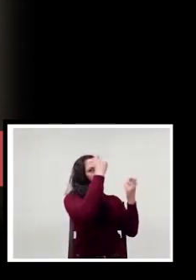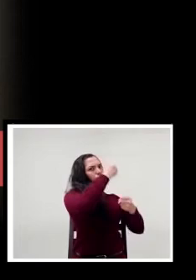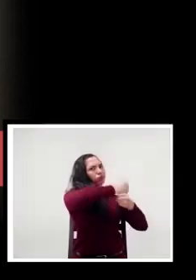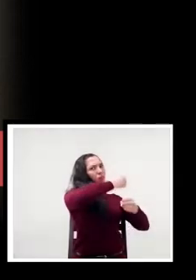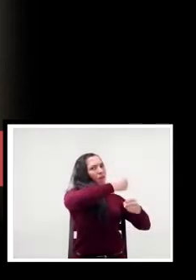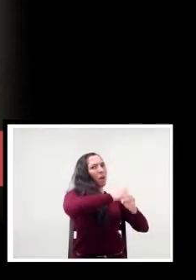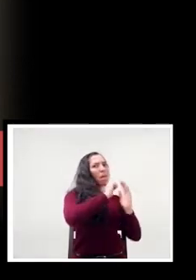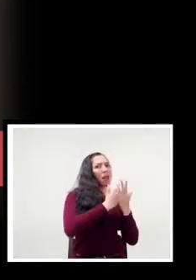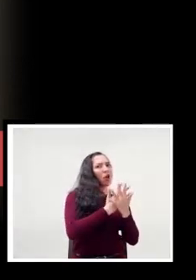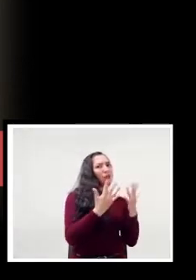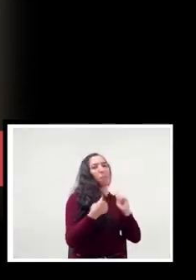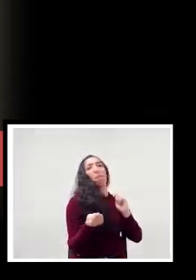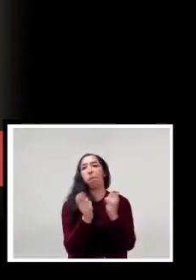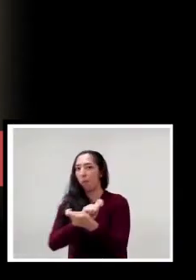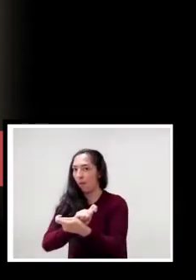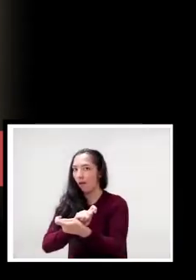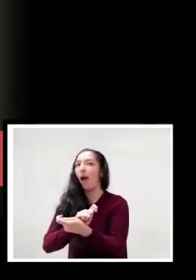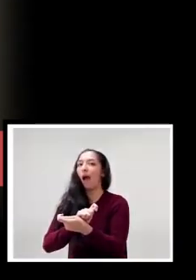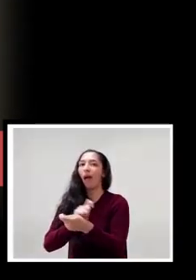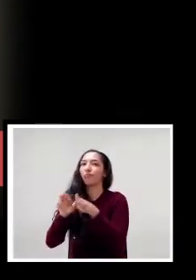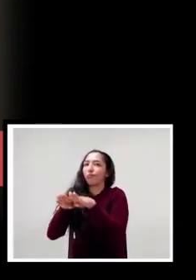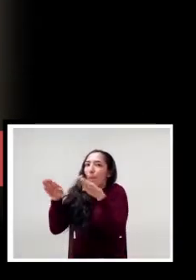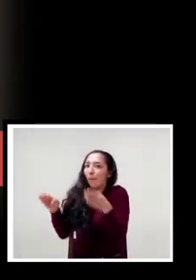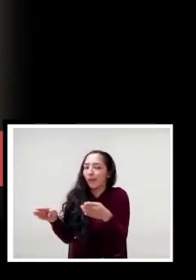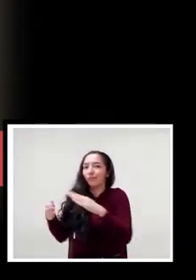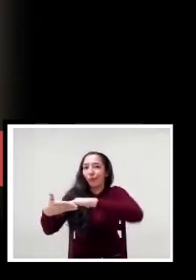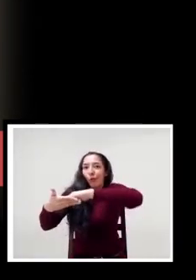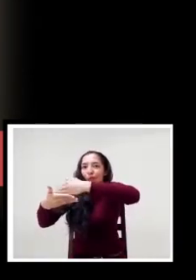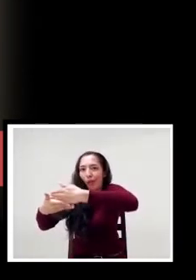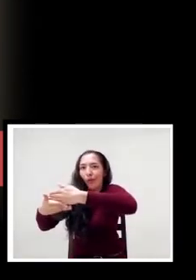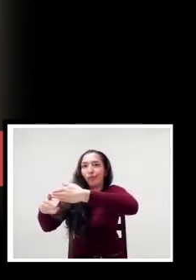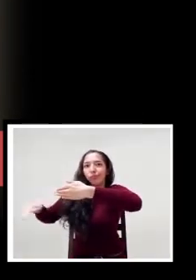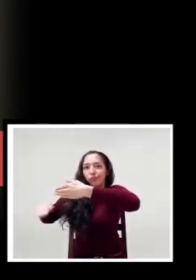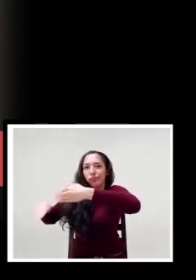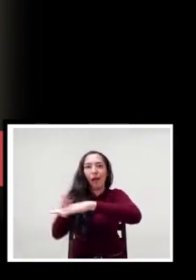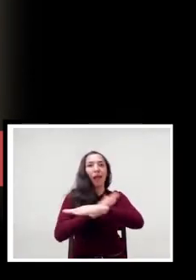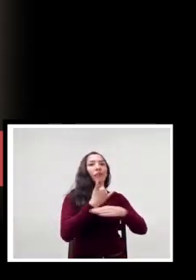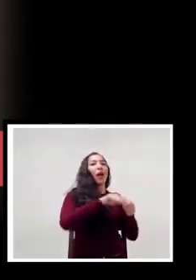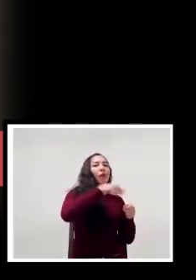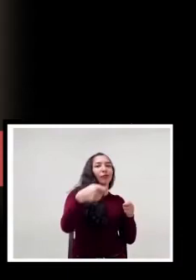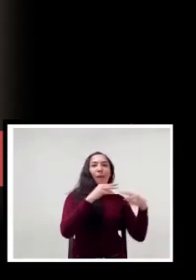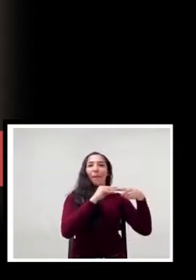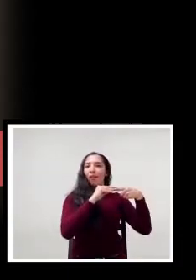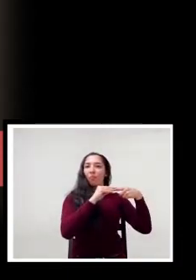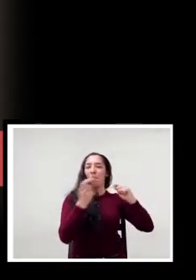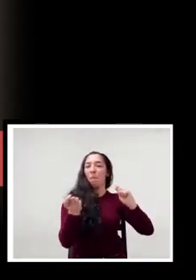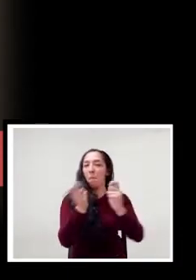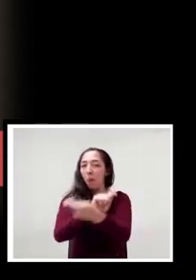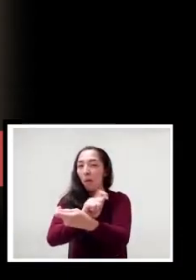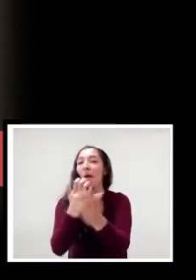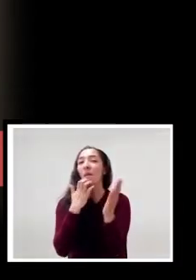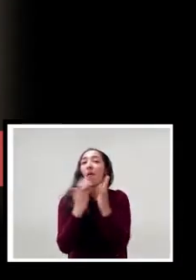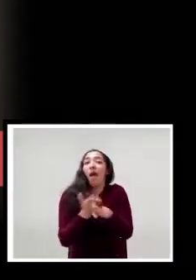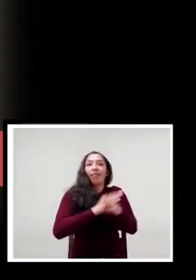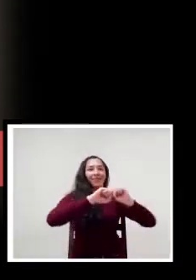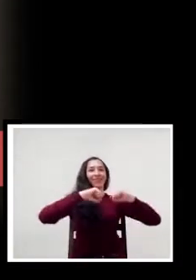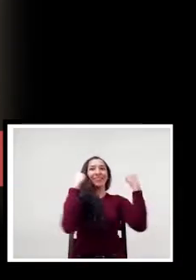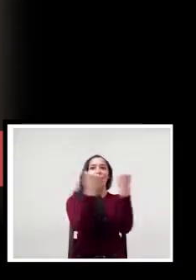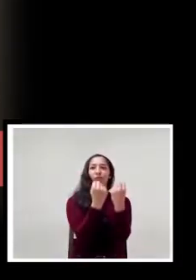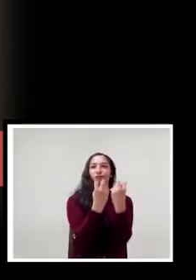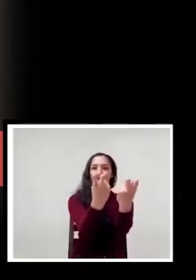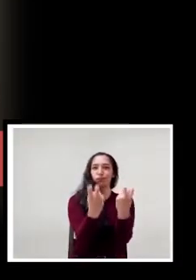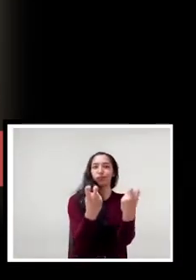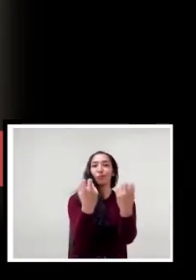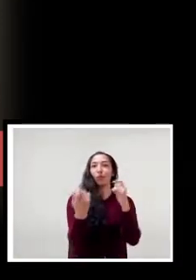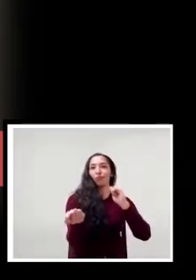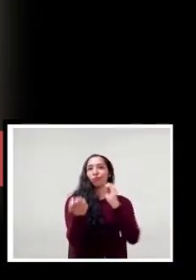de trabajo, nuestras herramientas de trabajo, nuestros salones tienen que cambiarse por la sala